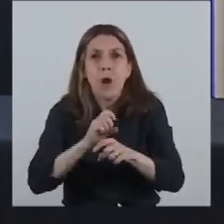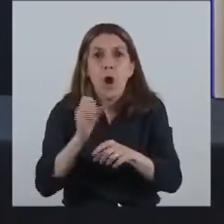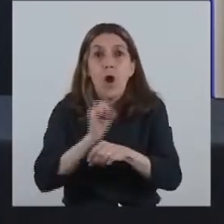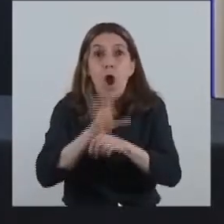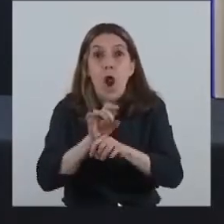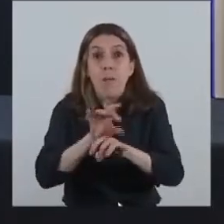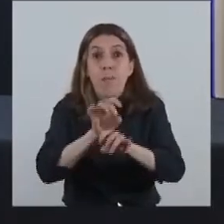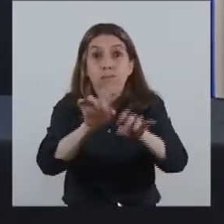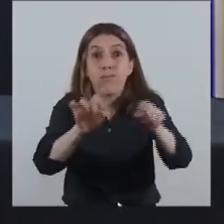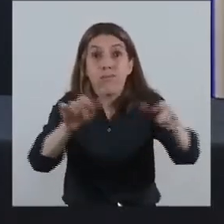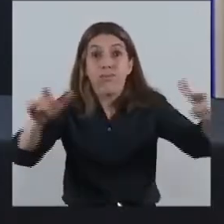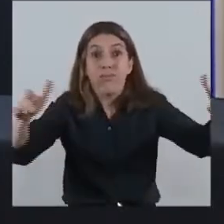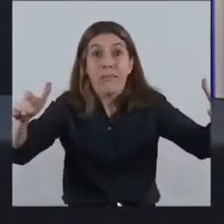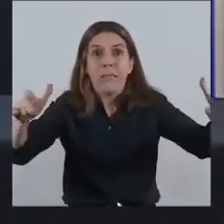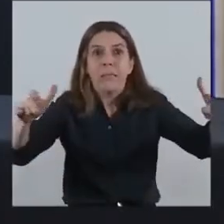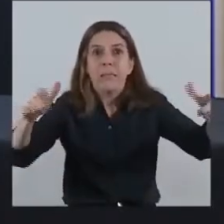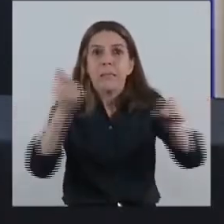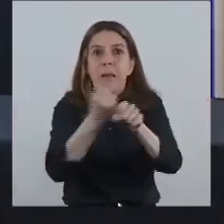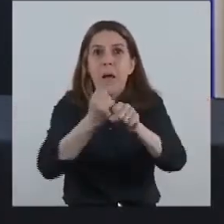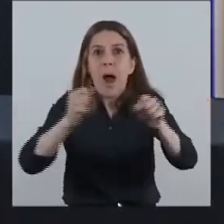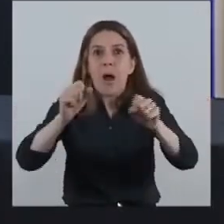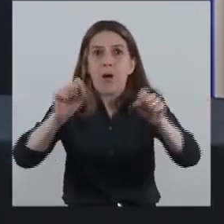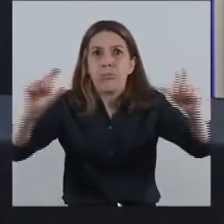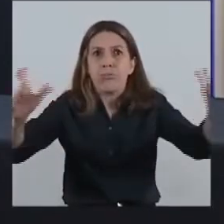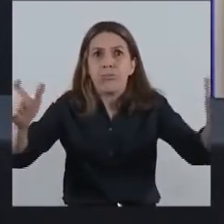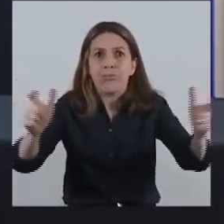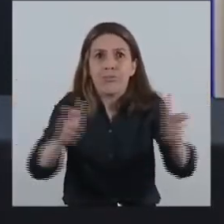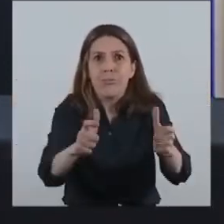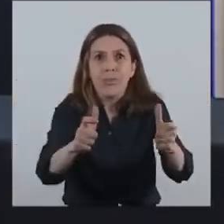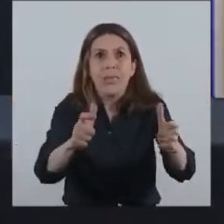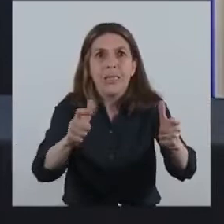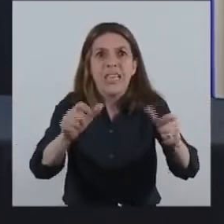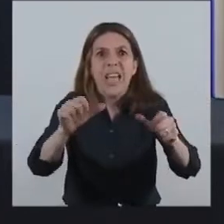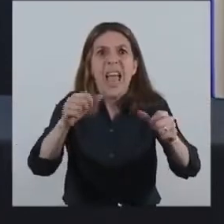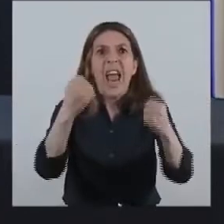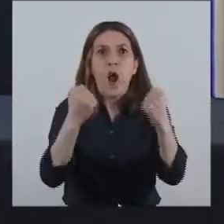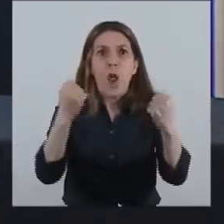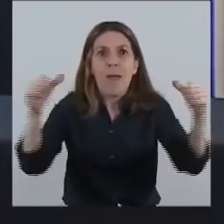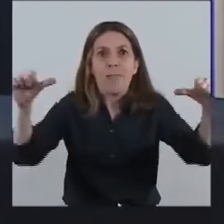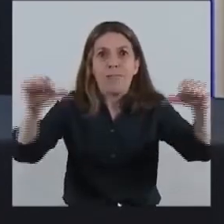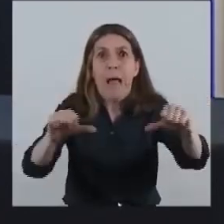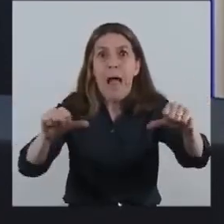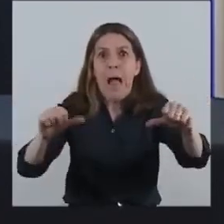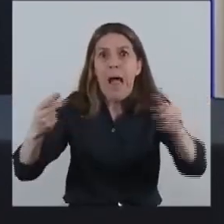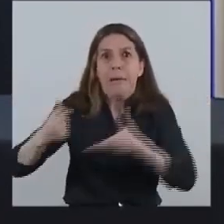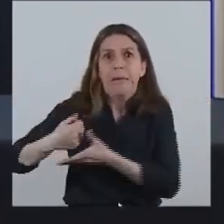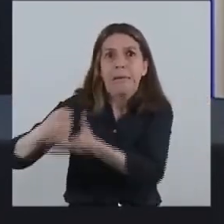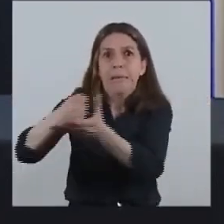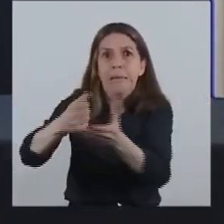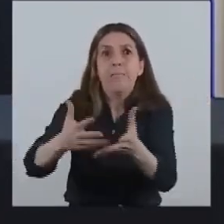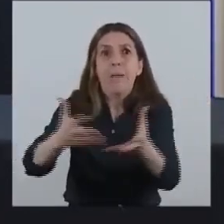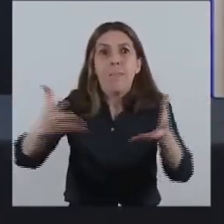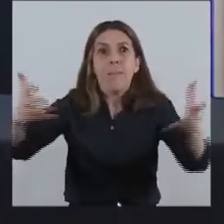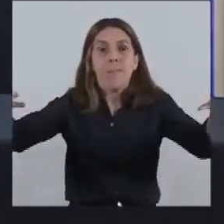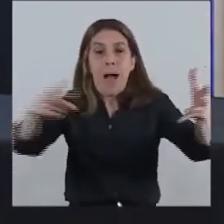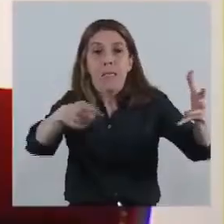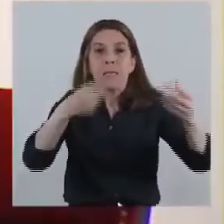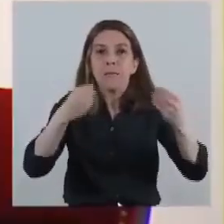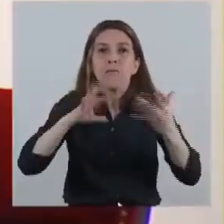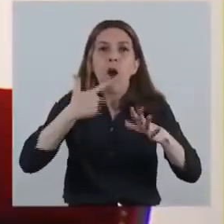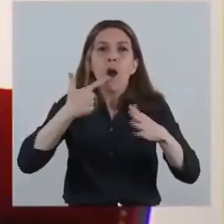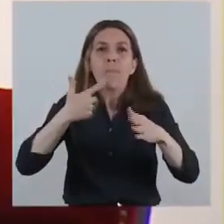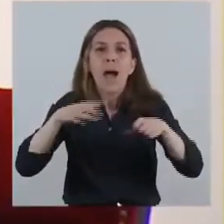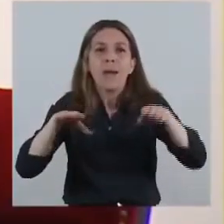trajo. Es hora de ir avanzando en tener una armonización de la